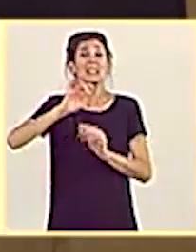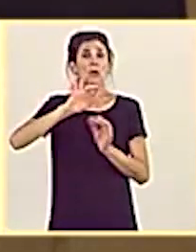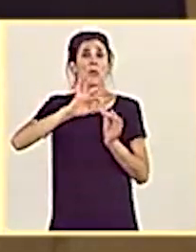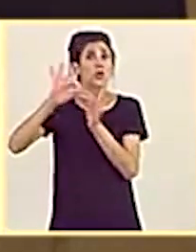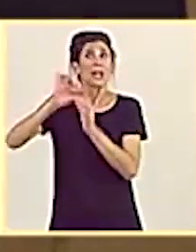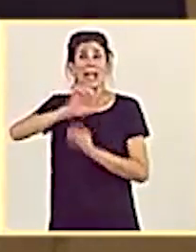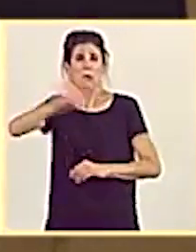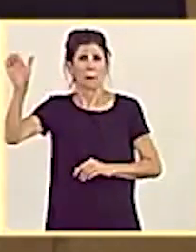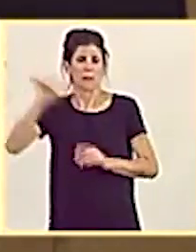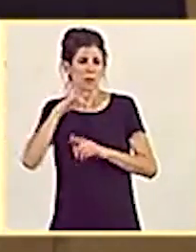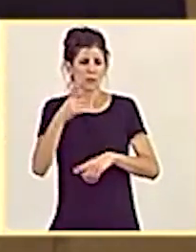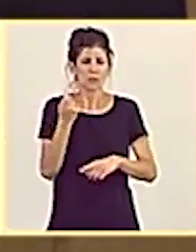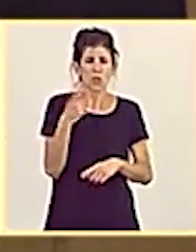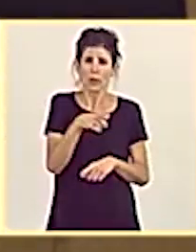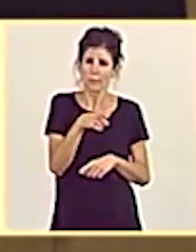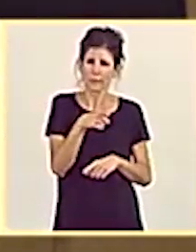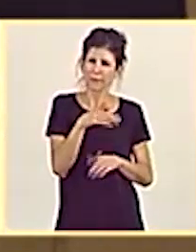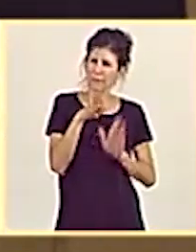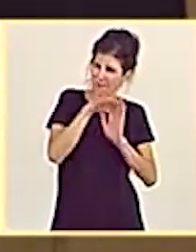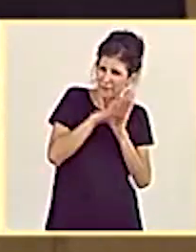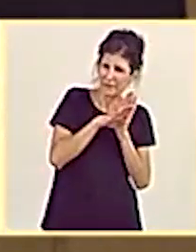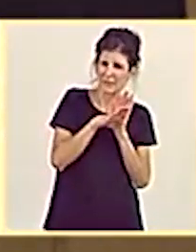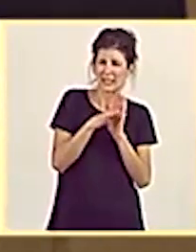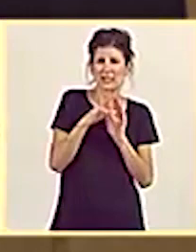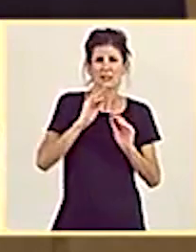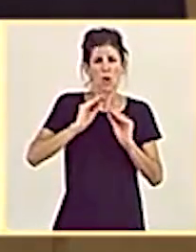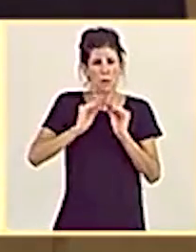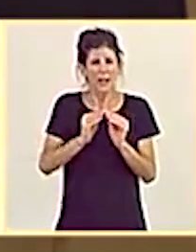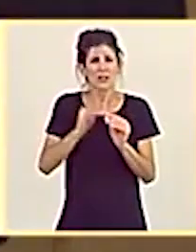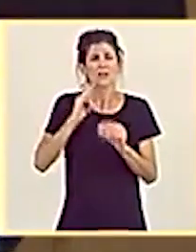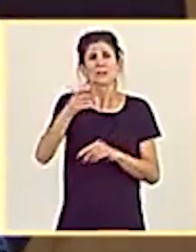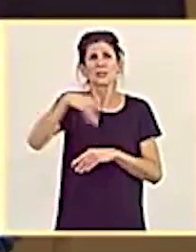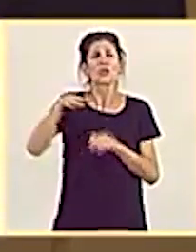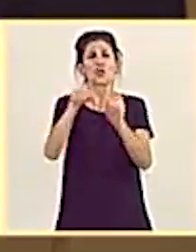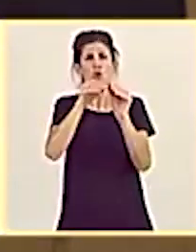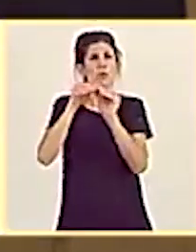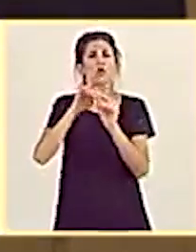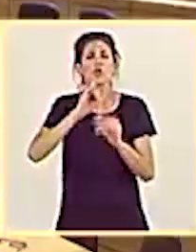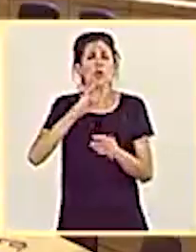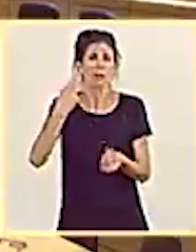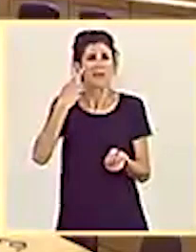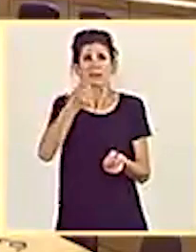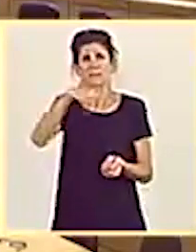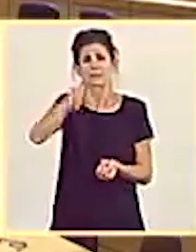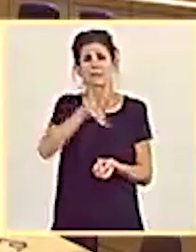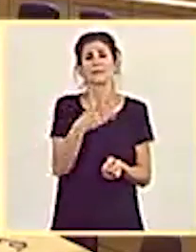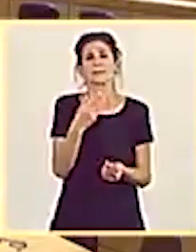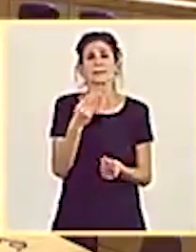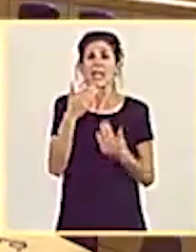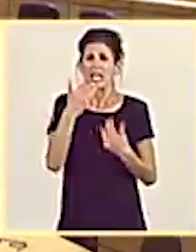establecimiento de un nuevo marco operativo de la política agraria común. Muchas gracias. Gracias, señoría.